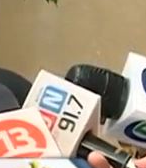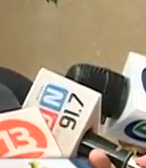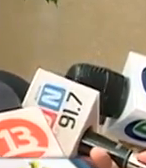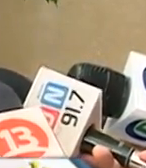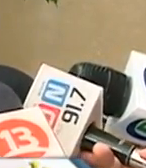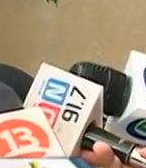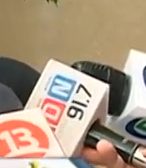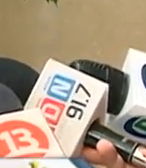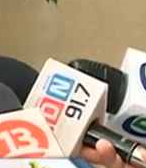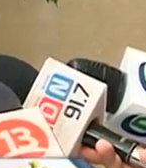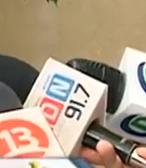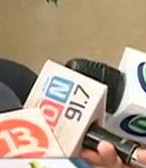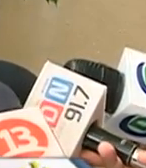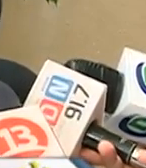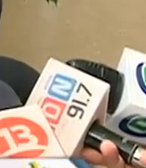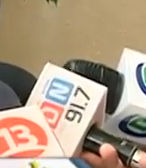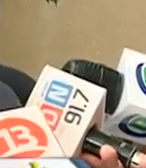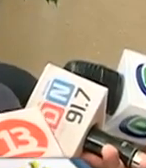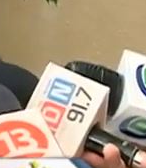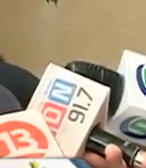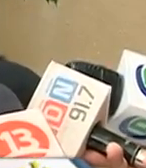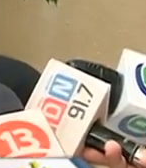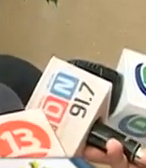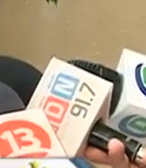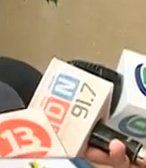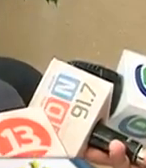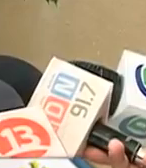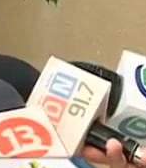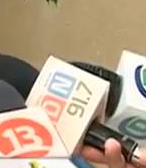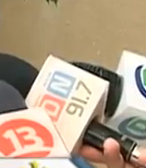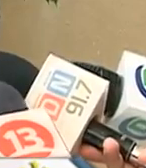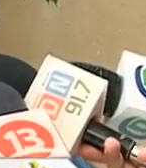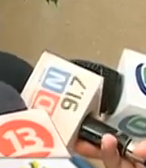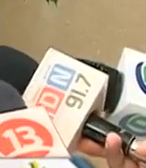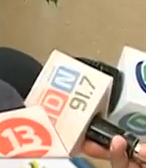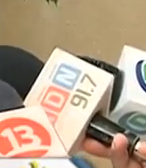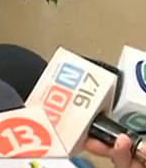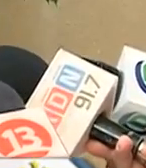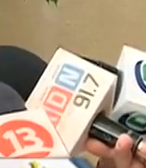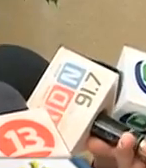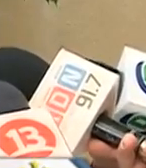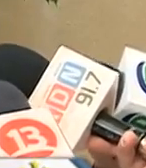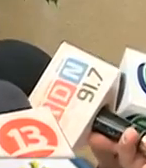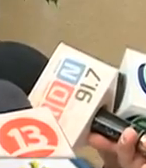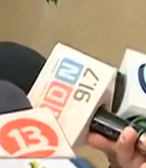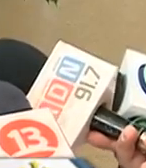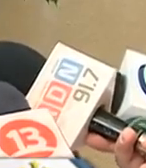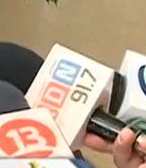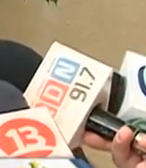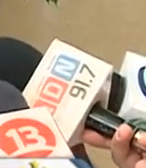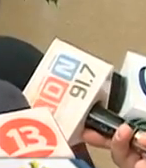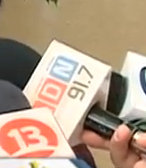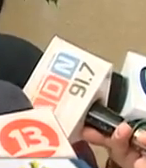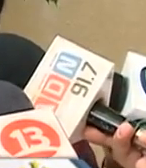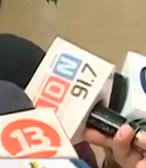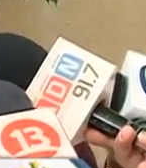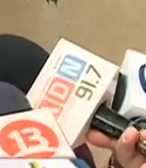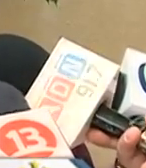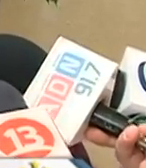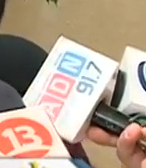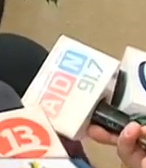violaciones de derechos humanos porque fue el terrorismo de estado el que llevó a que en este país se hayan cometido crímenes de lesa humanidad